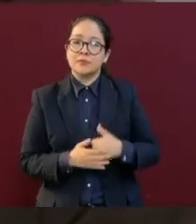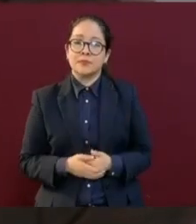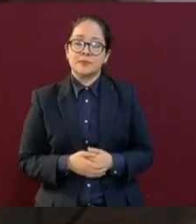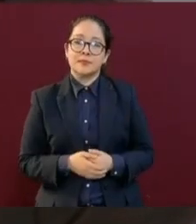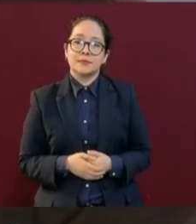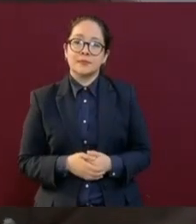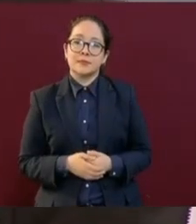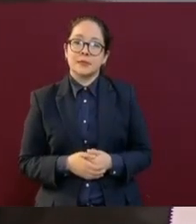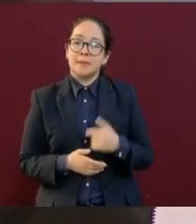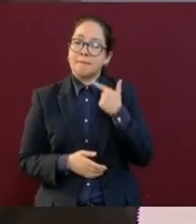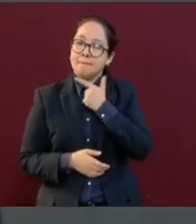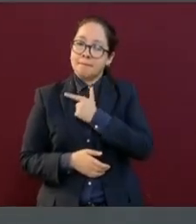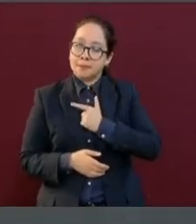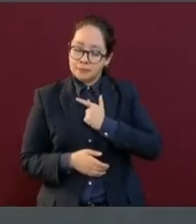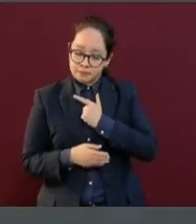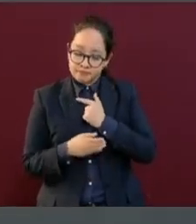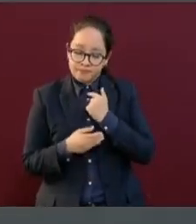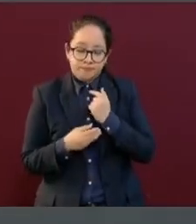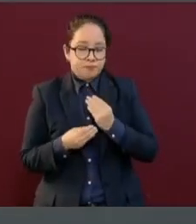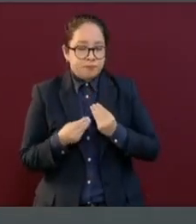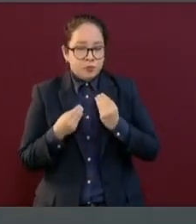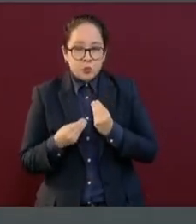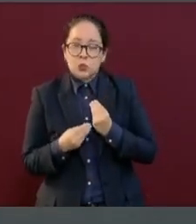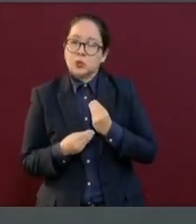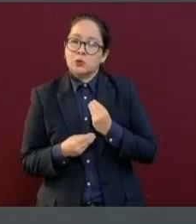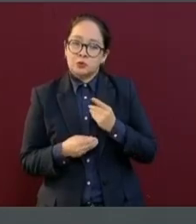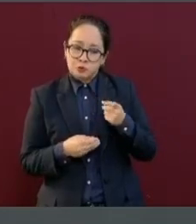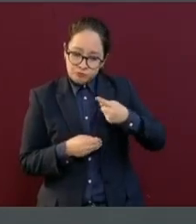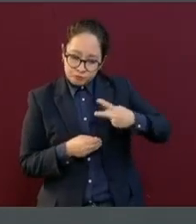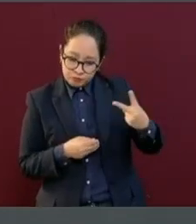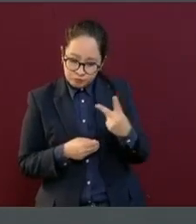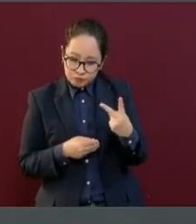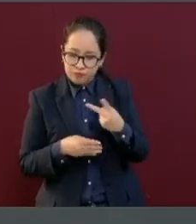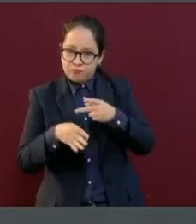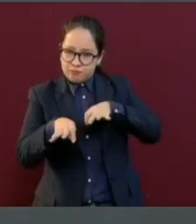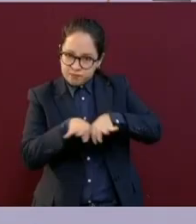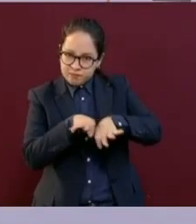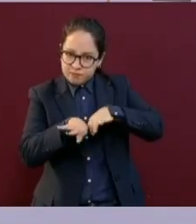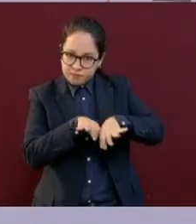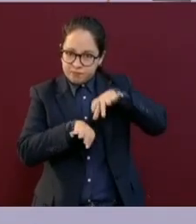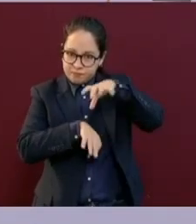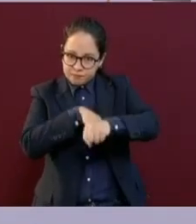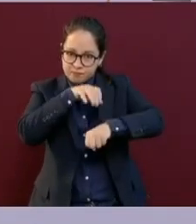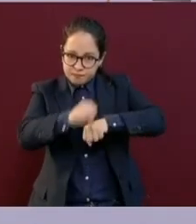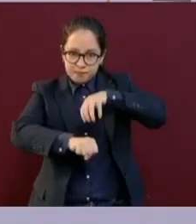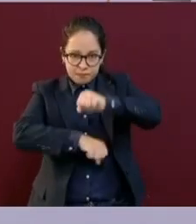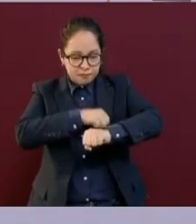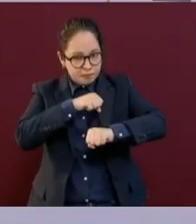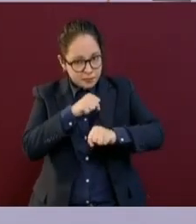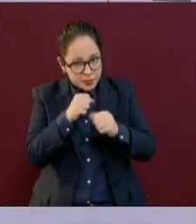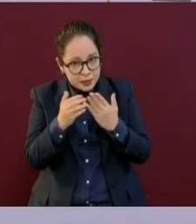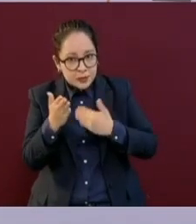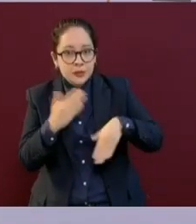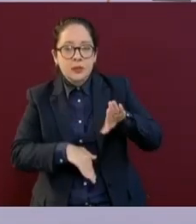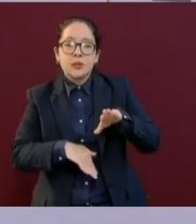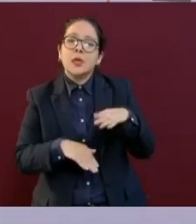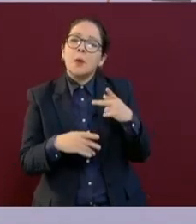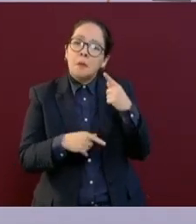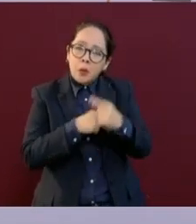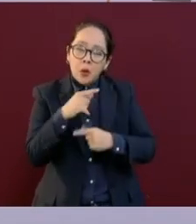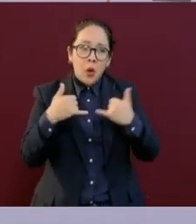trabajando. Celebro de que los jóvenes tengan opciones, tengan